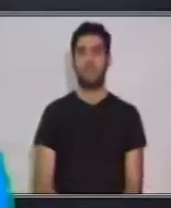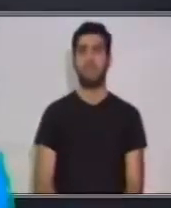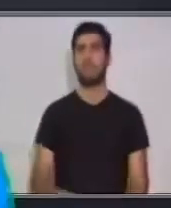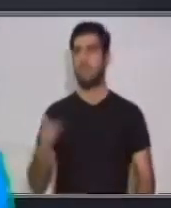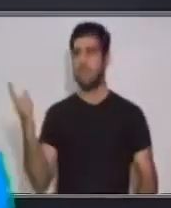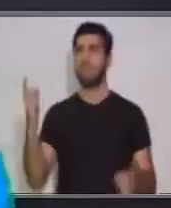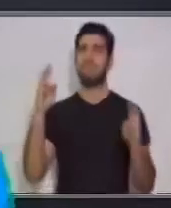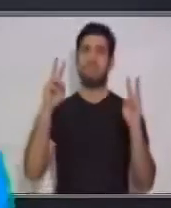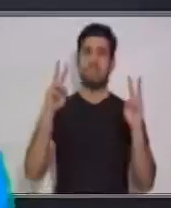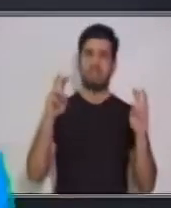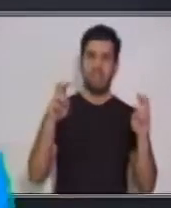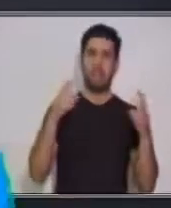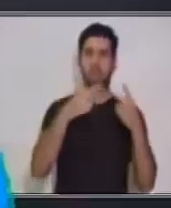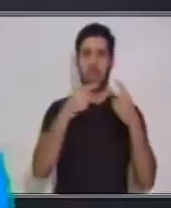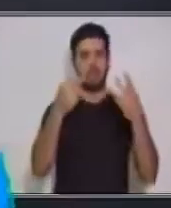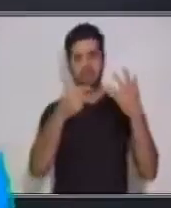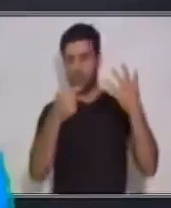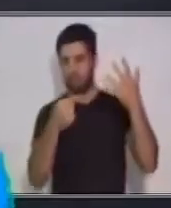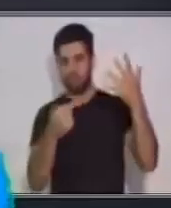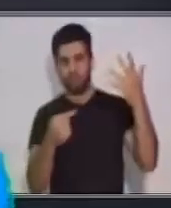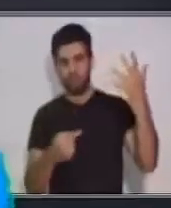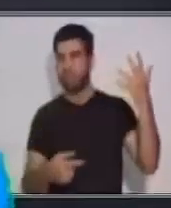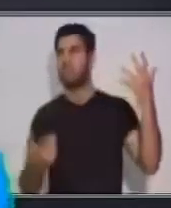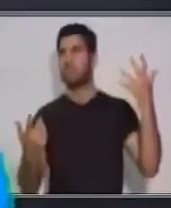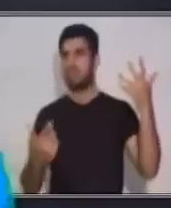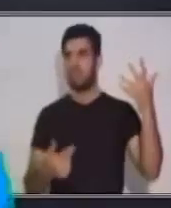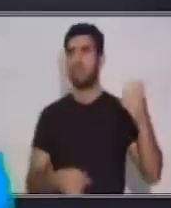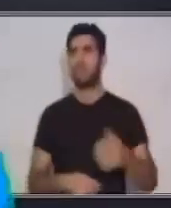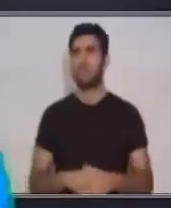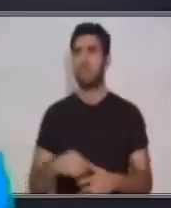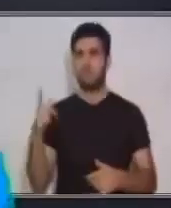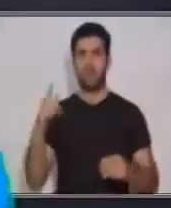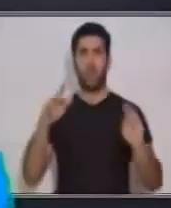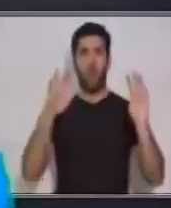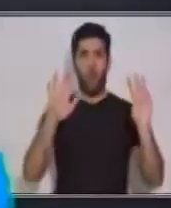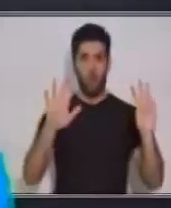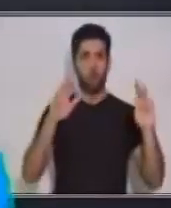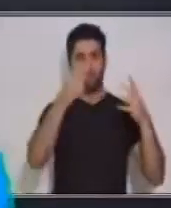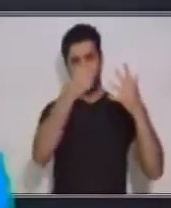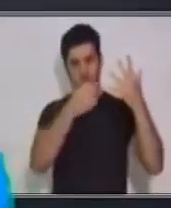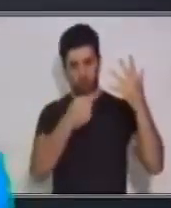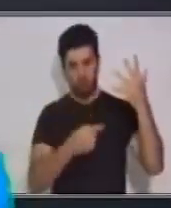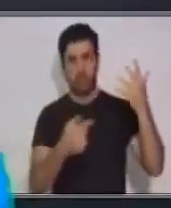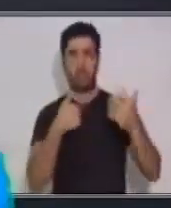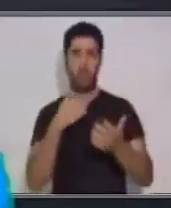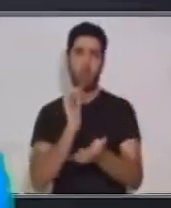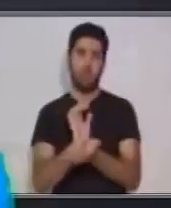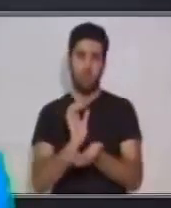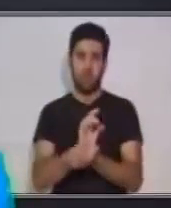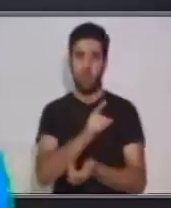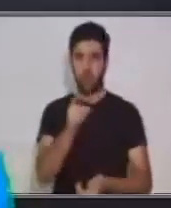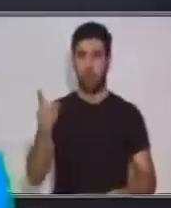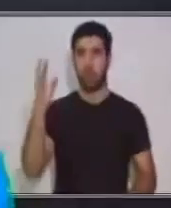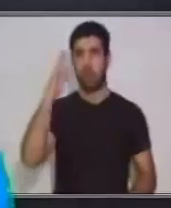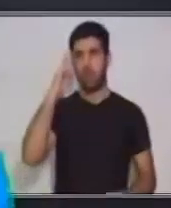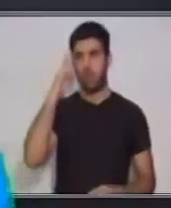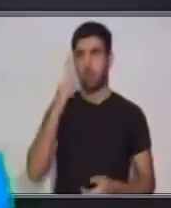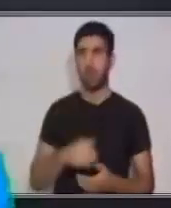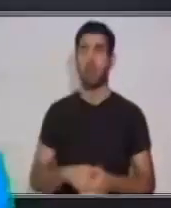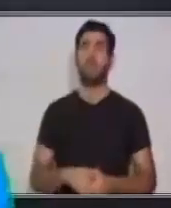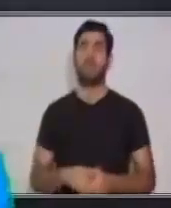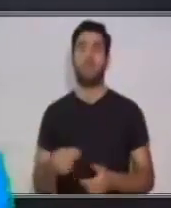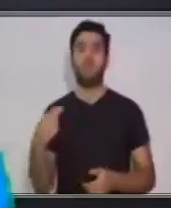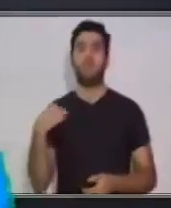tema. ¿Qué otras características te recuerdas? Eran ocho pasos, espero que los recuerdes. ¿Cómo lo íbamos a